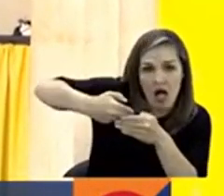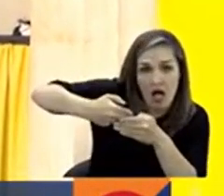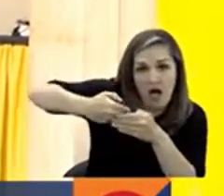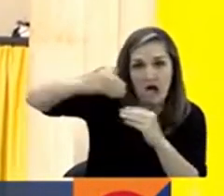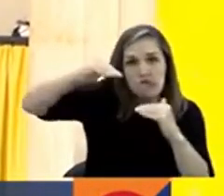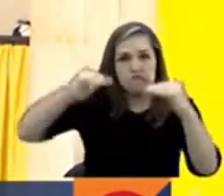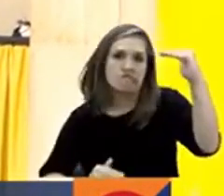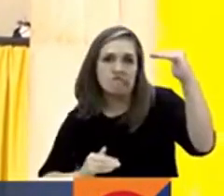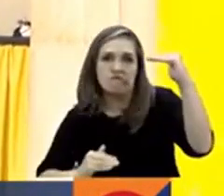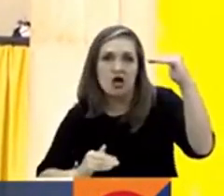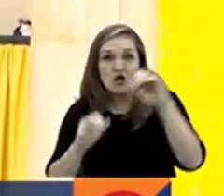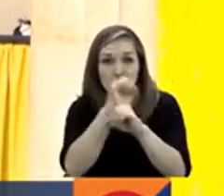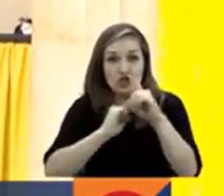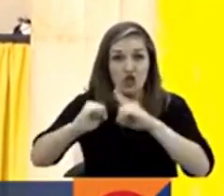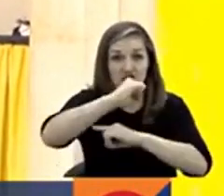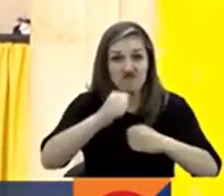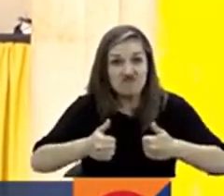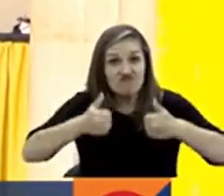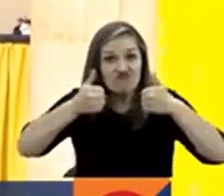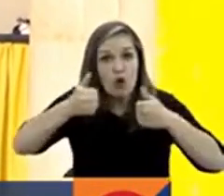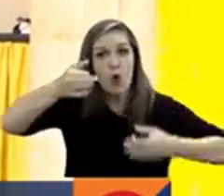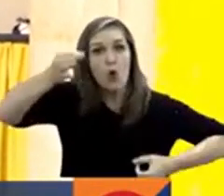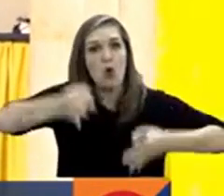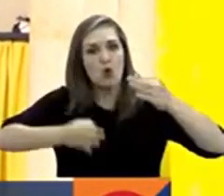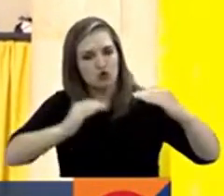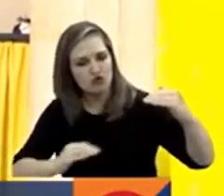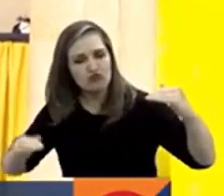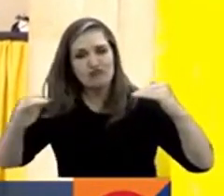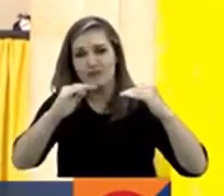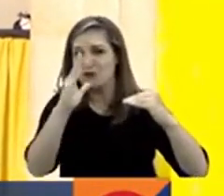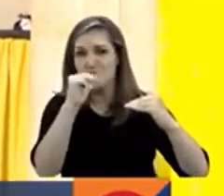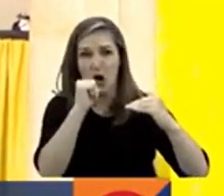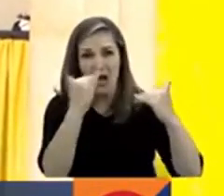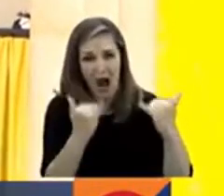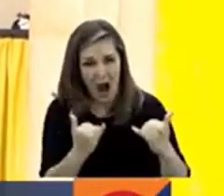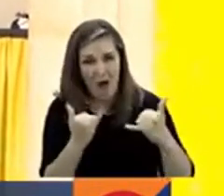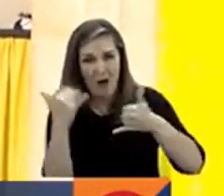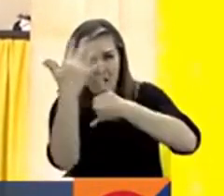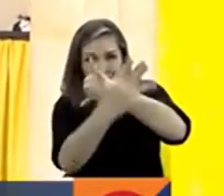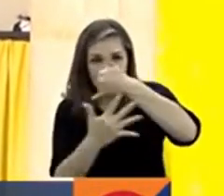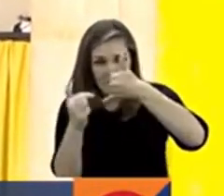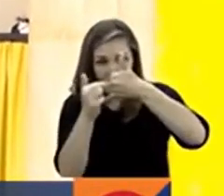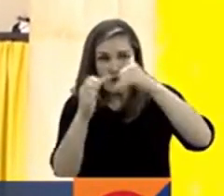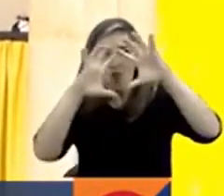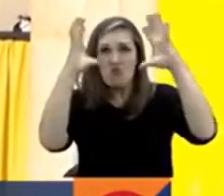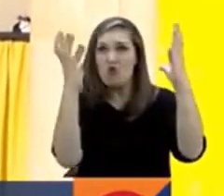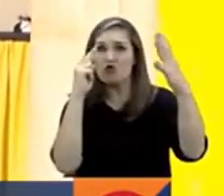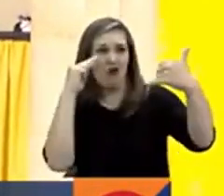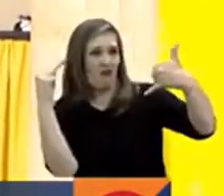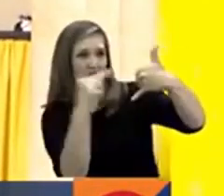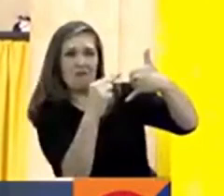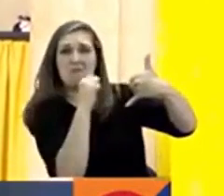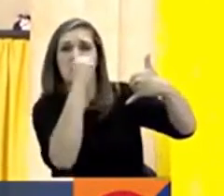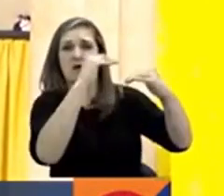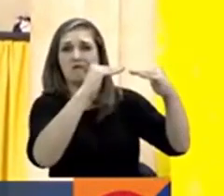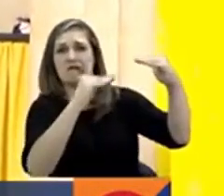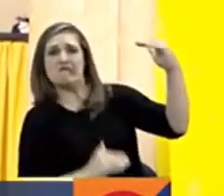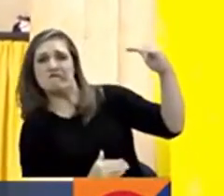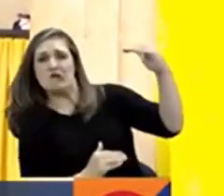condujo a ser una de las sociedades más desiguales del planeta. lo que estamos